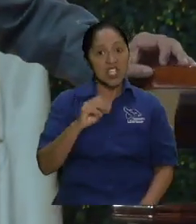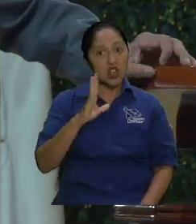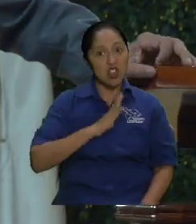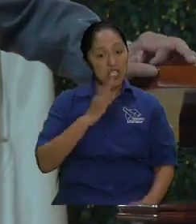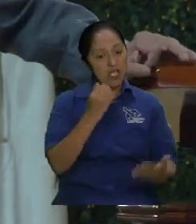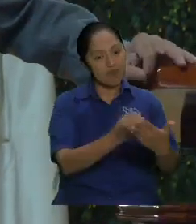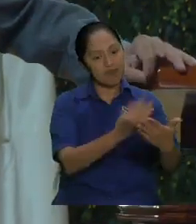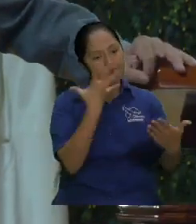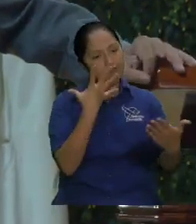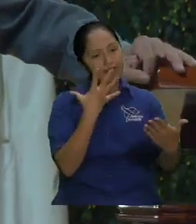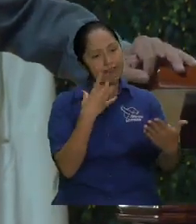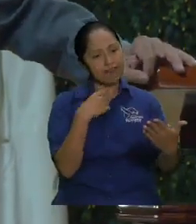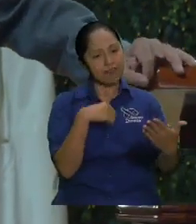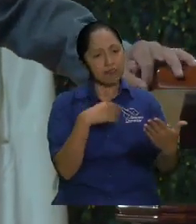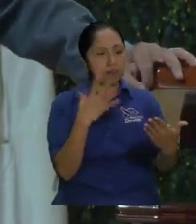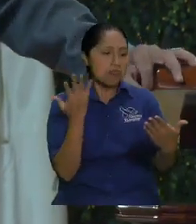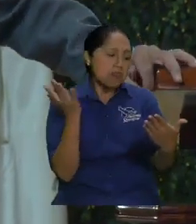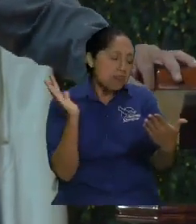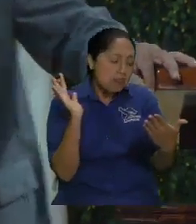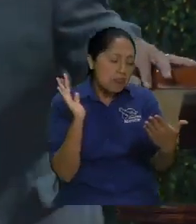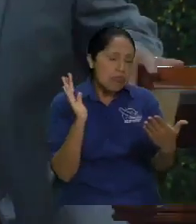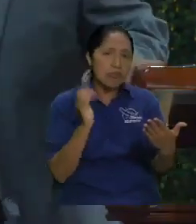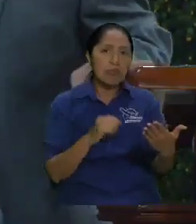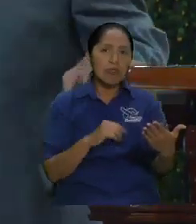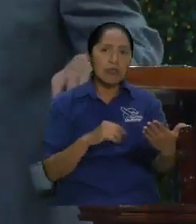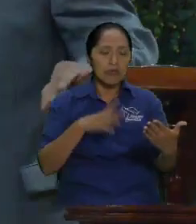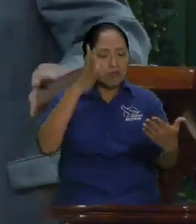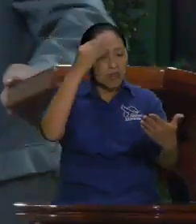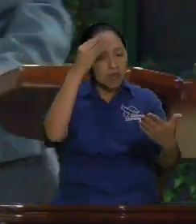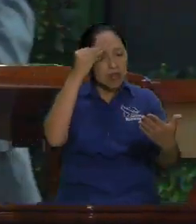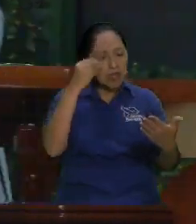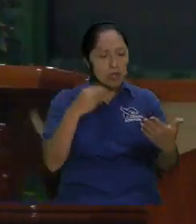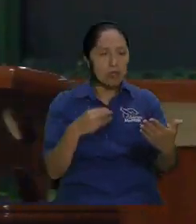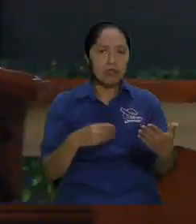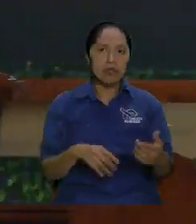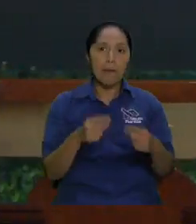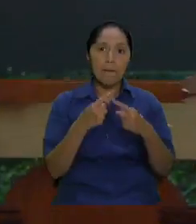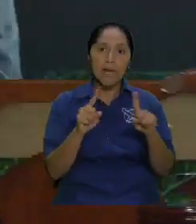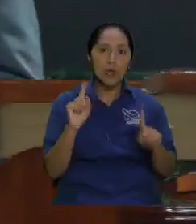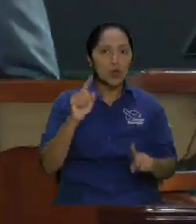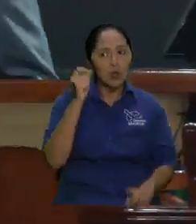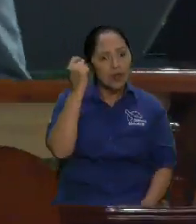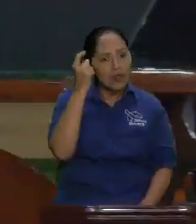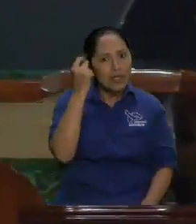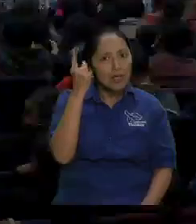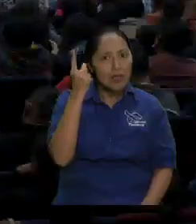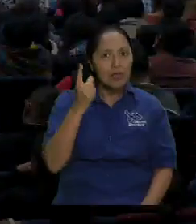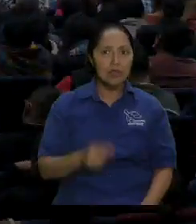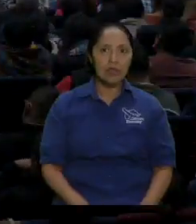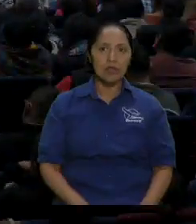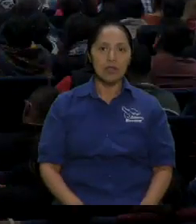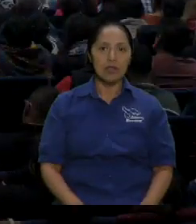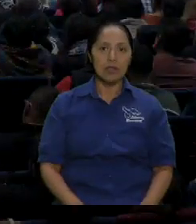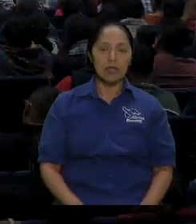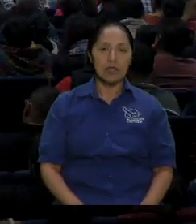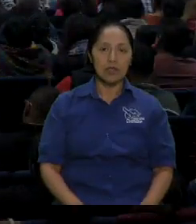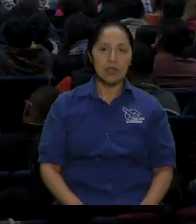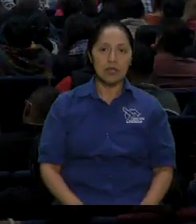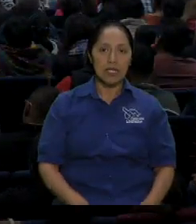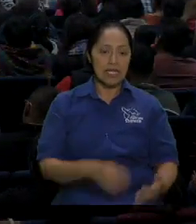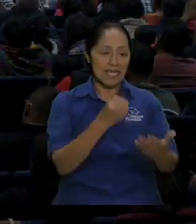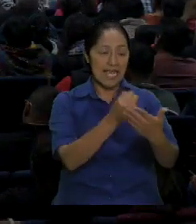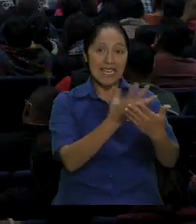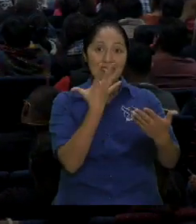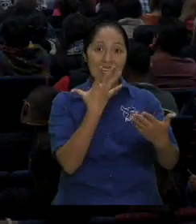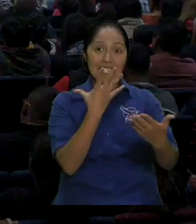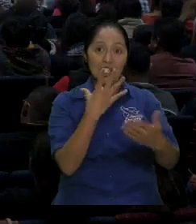alcanza a hacer un conocimiento que al final de cuentas lo que va a hacer con uno es envanecerlo. Ahí se puede mostrar a alguien con una